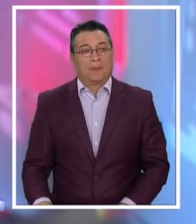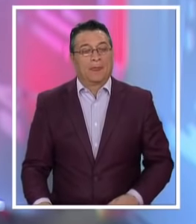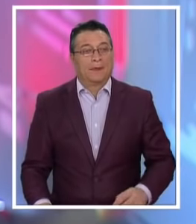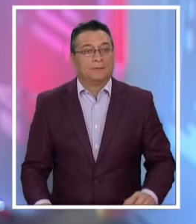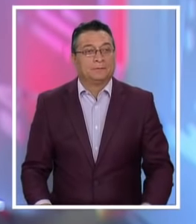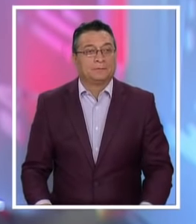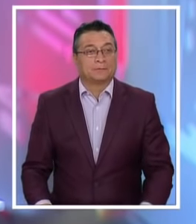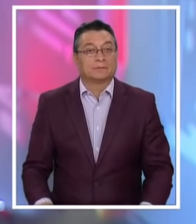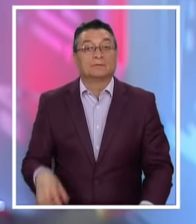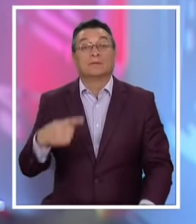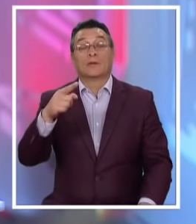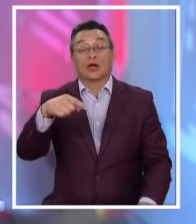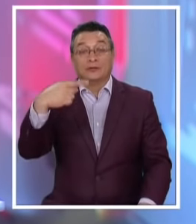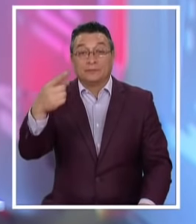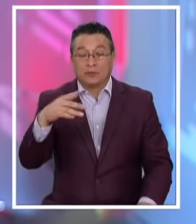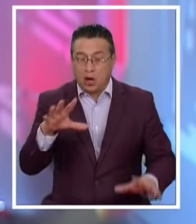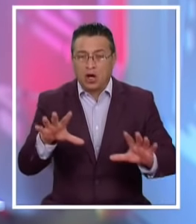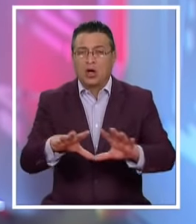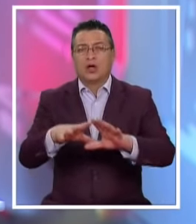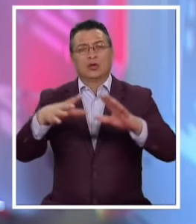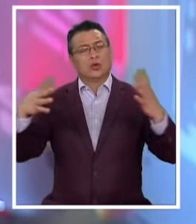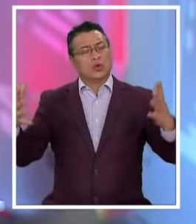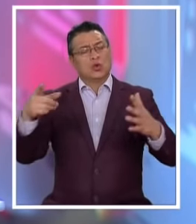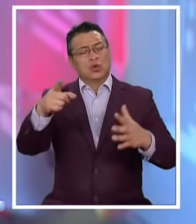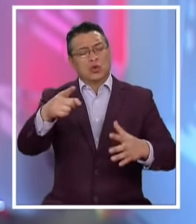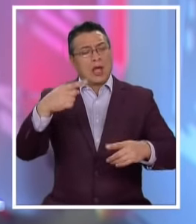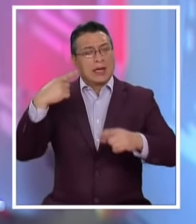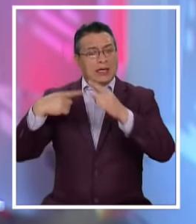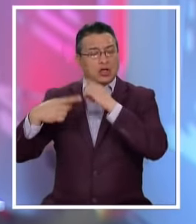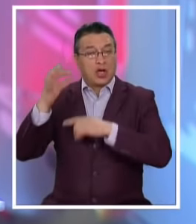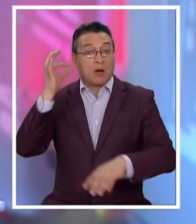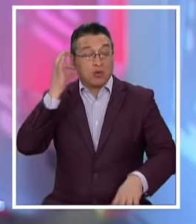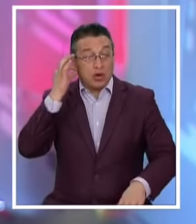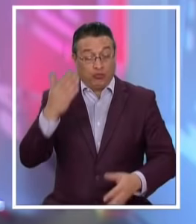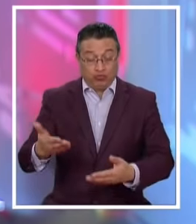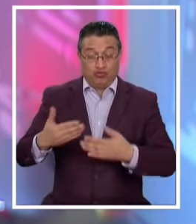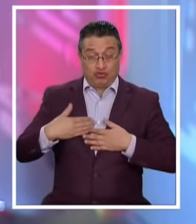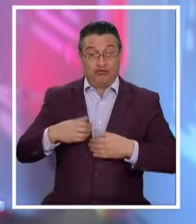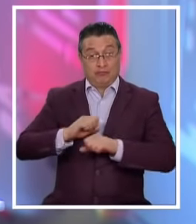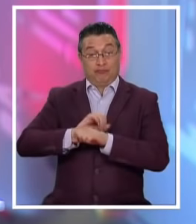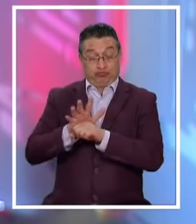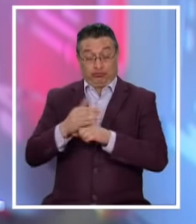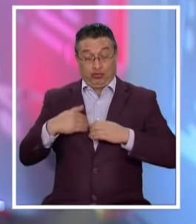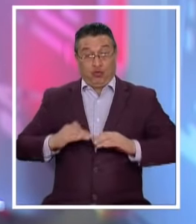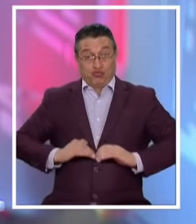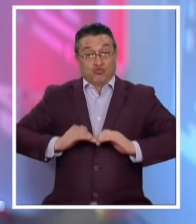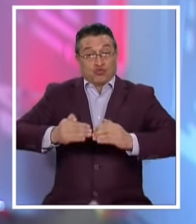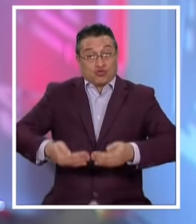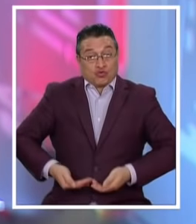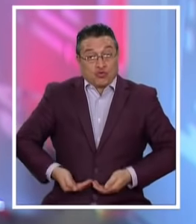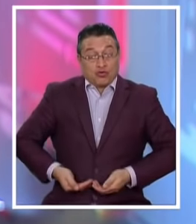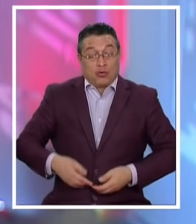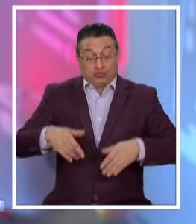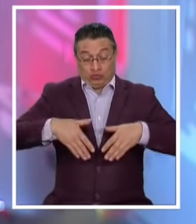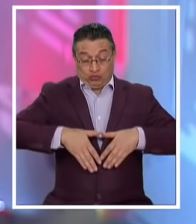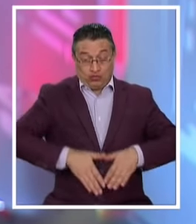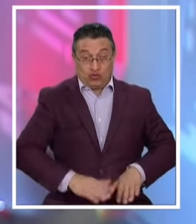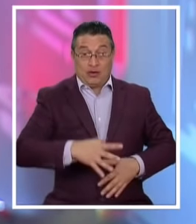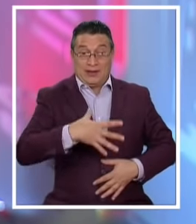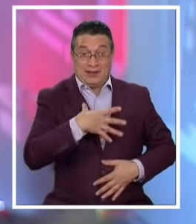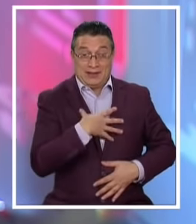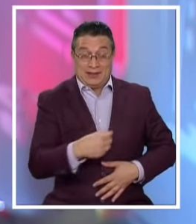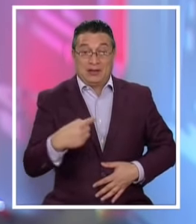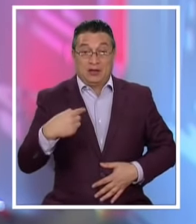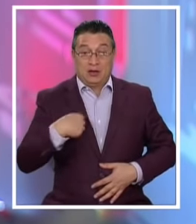Y la siguiente Es la increíble Historia De una mujer Que se contagió De COVID Estando embarazada Y dio luz A su hijo